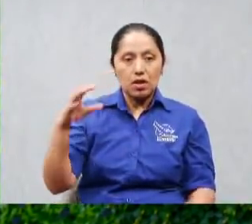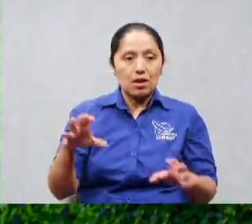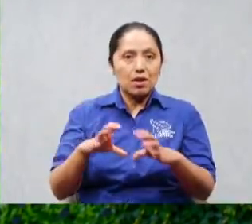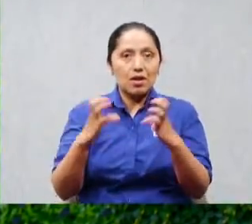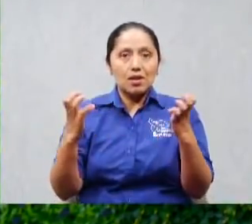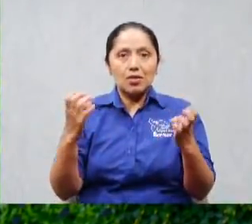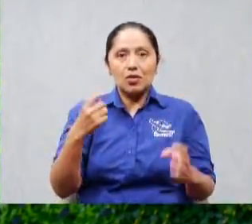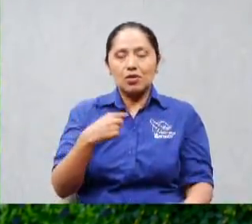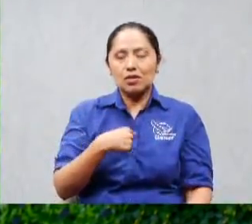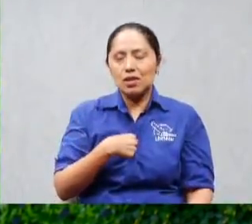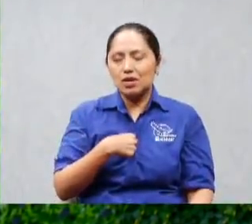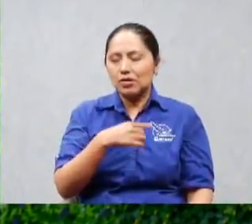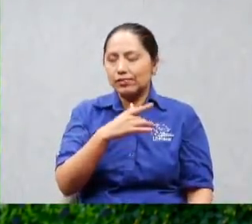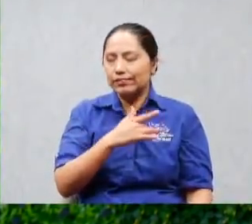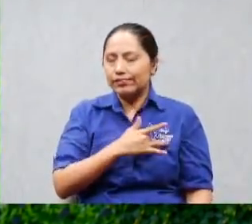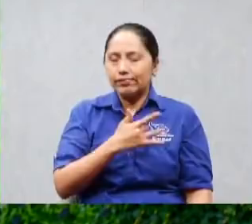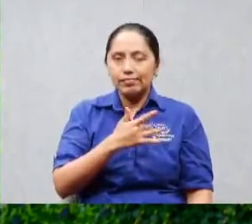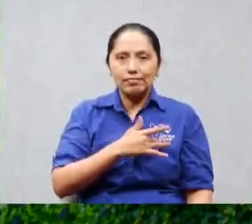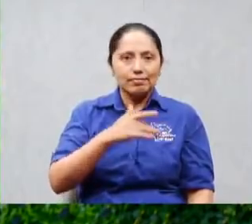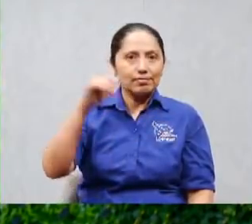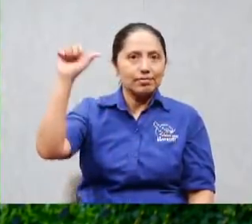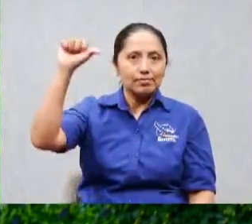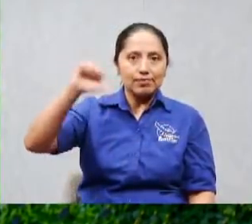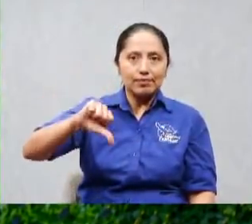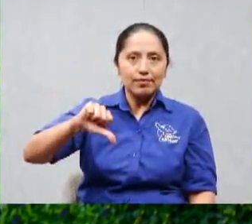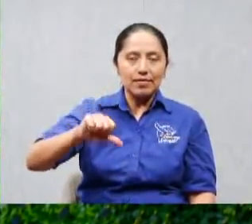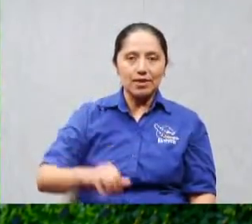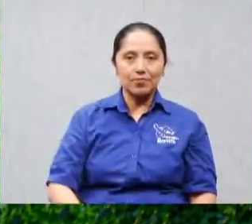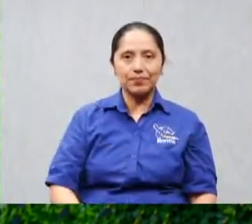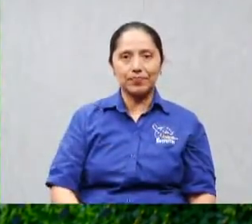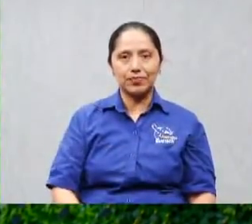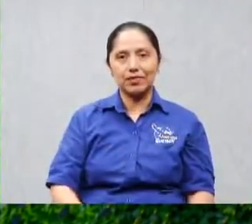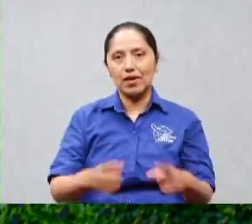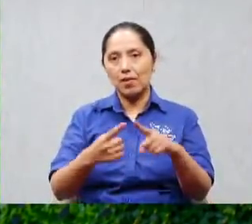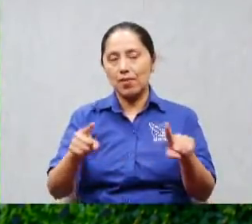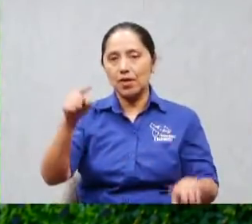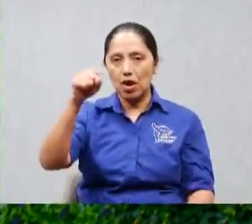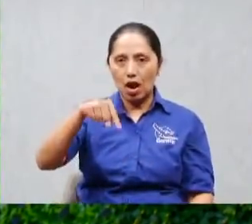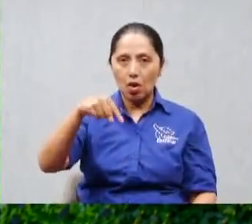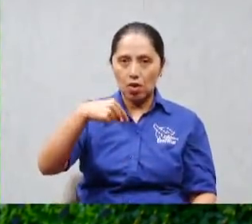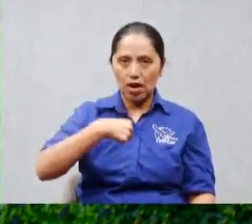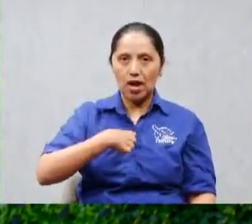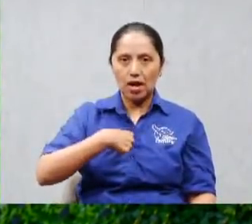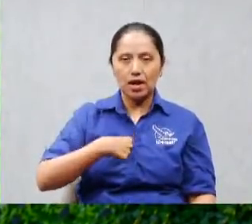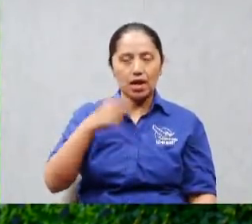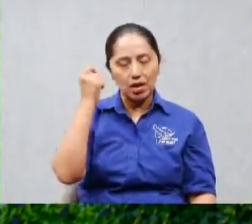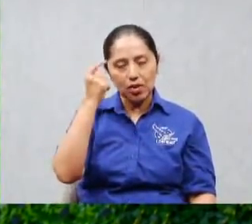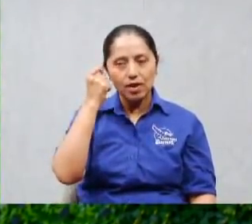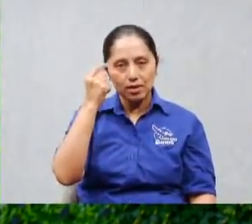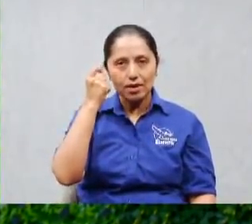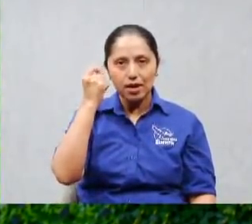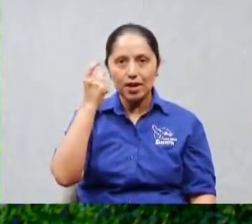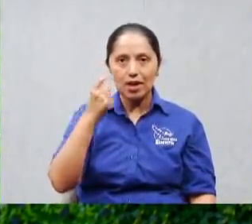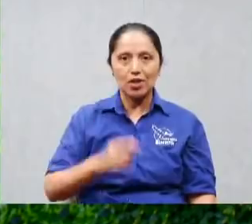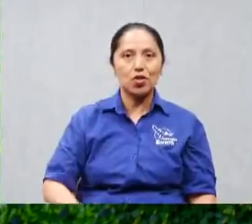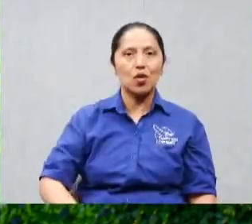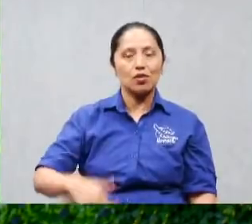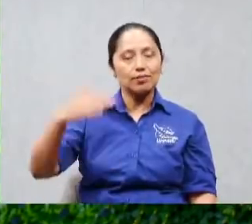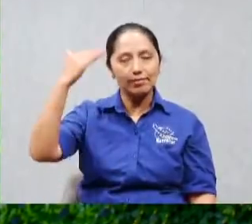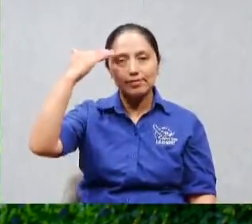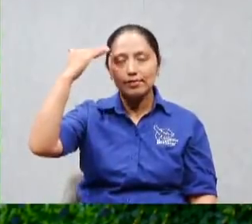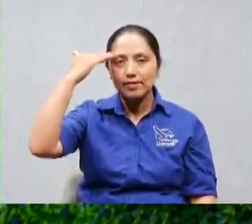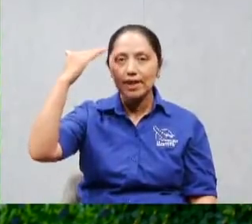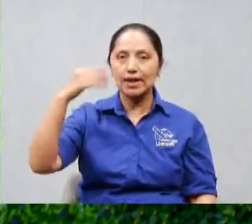ahora que que ya crecí en la palabra en el entendimiento entiendo que él estaba